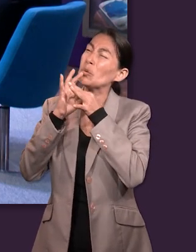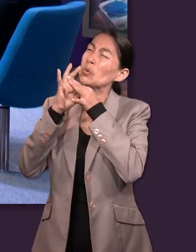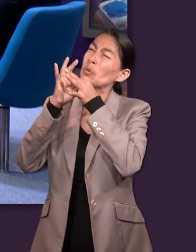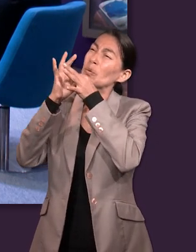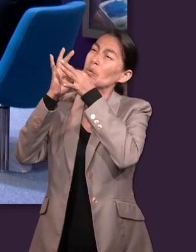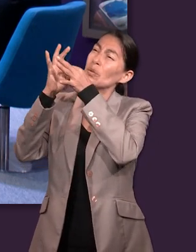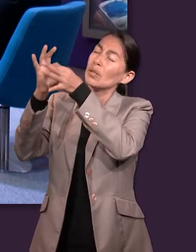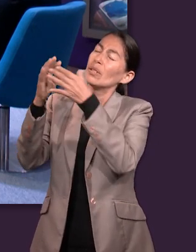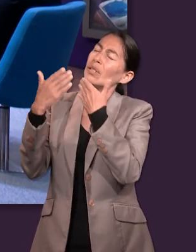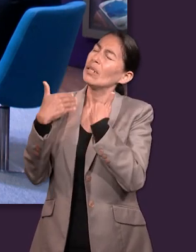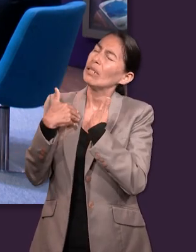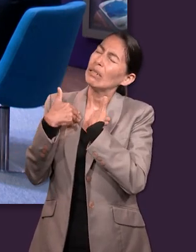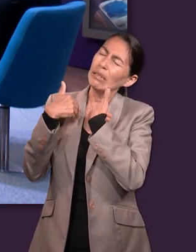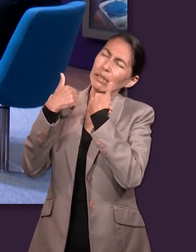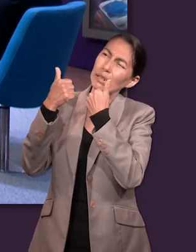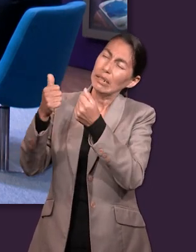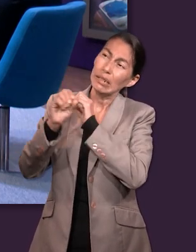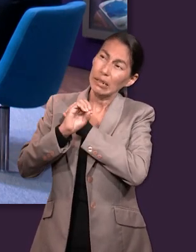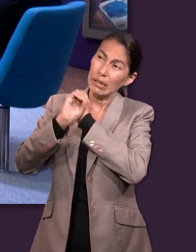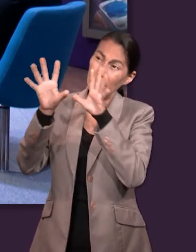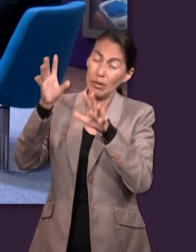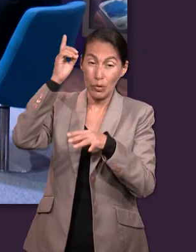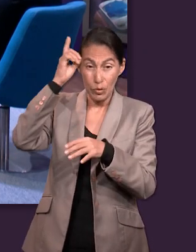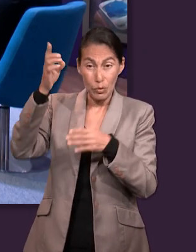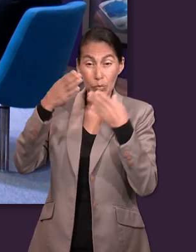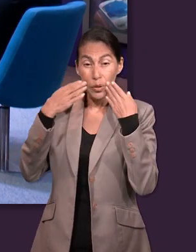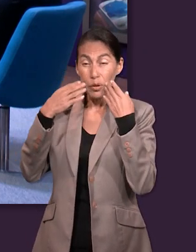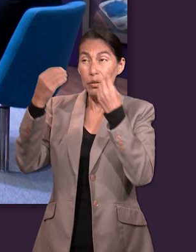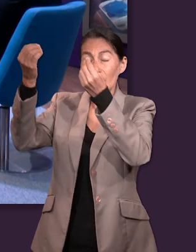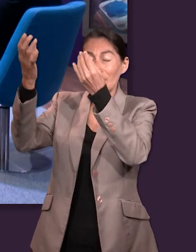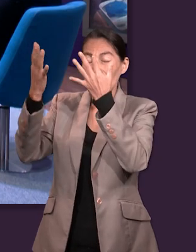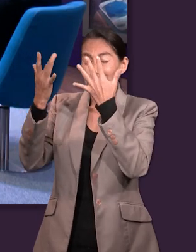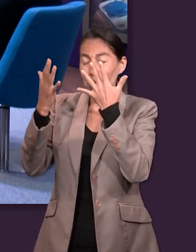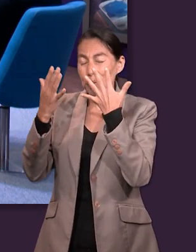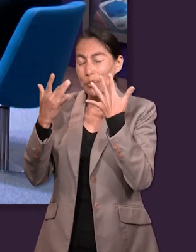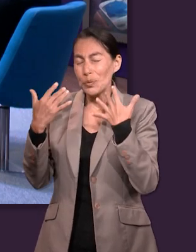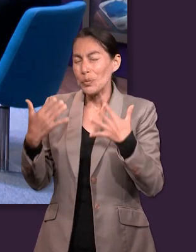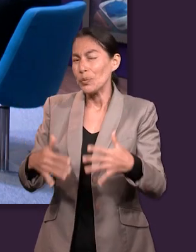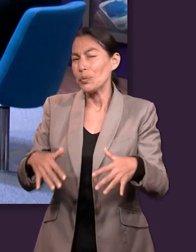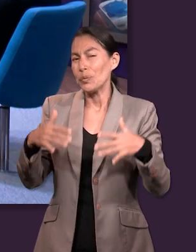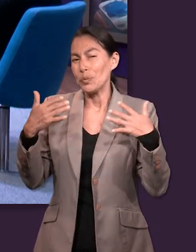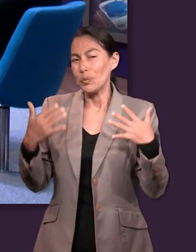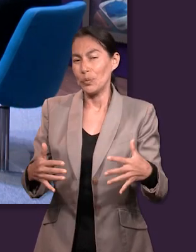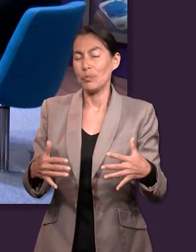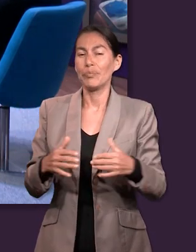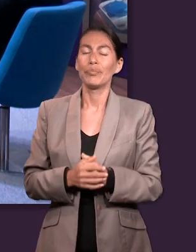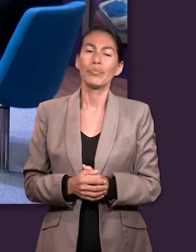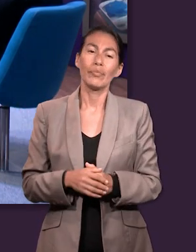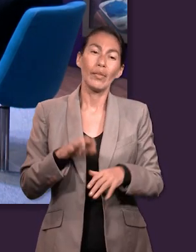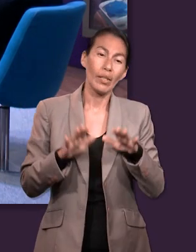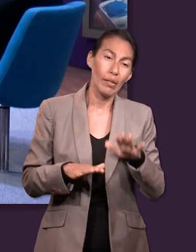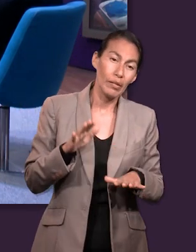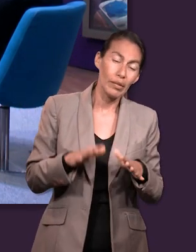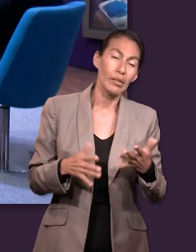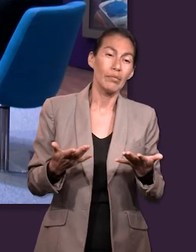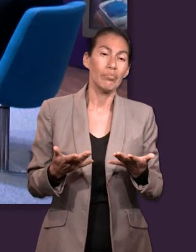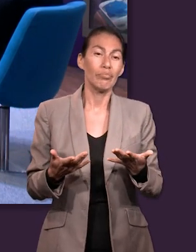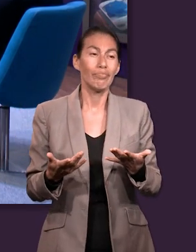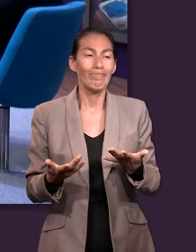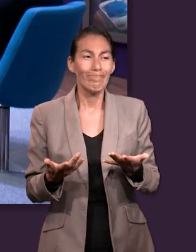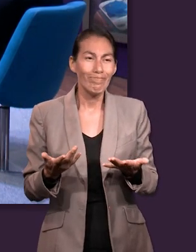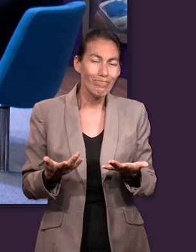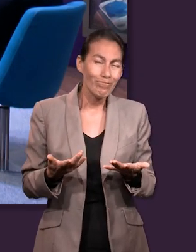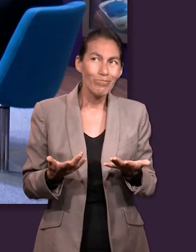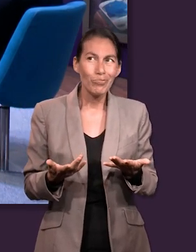comprensión de las misericordias de Dios para nosotros. Y a veces uno racionaliza las cosas como tú